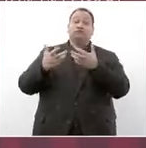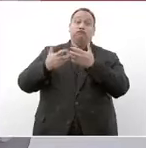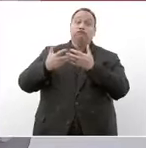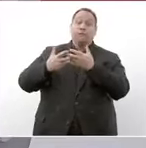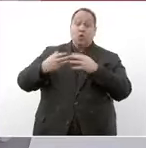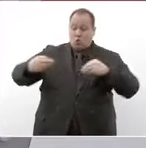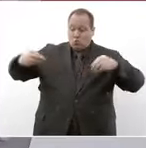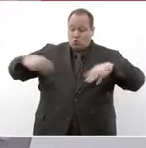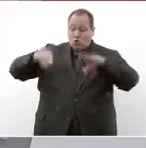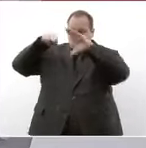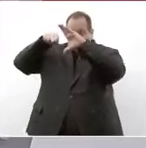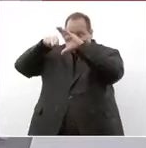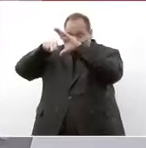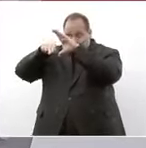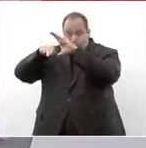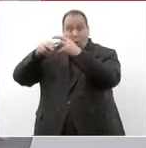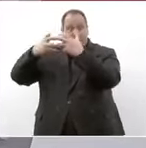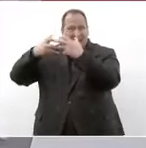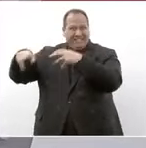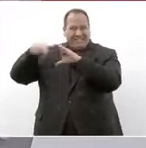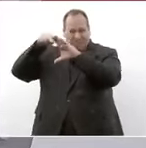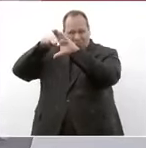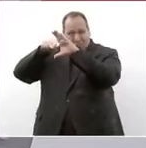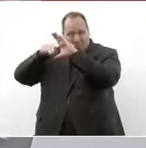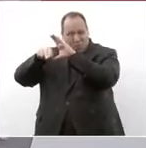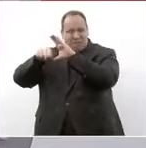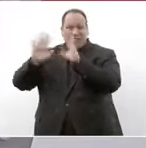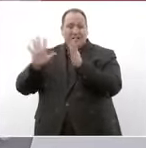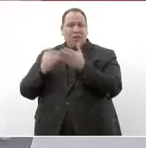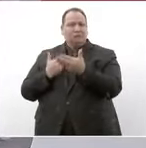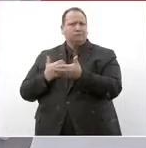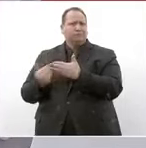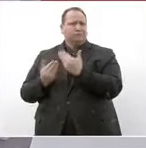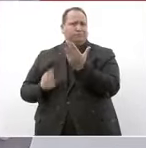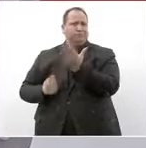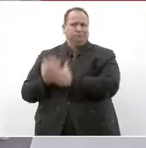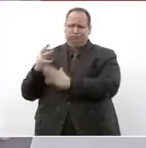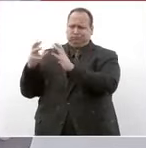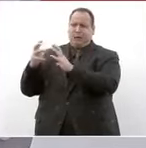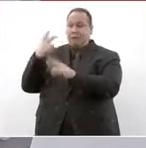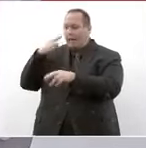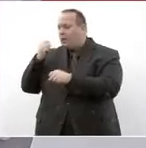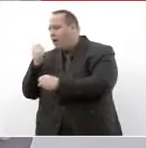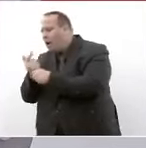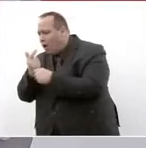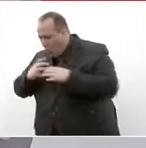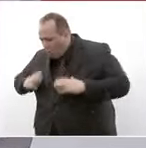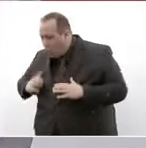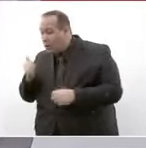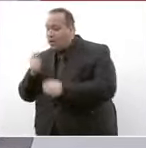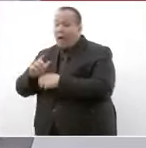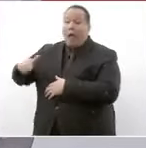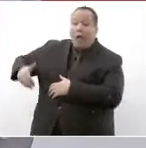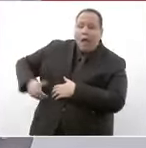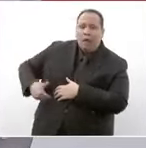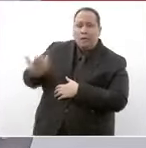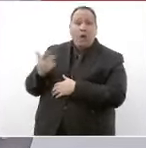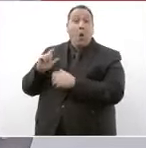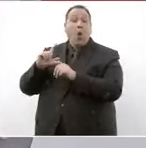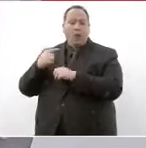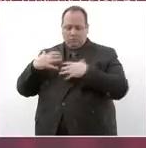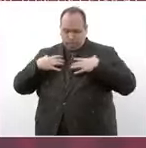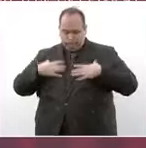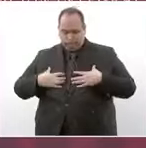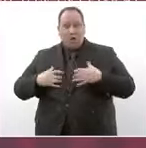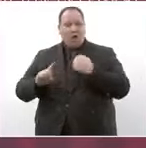resonancia magnética, este acceso a la modernidad para rápida detección de una lesión, de una lesión en el